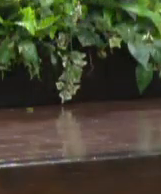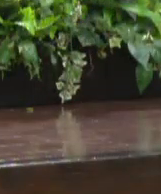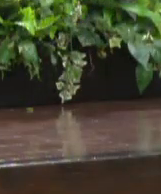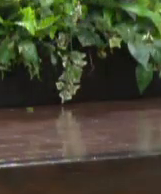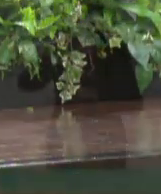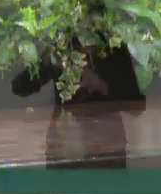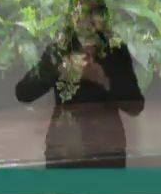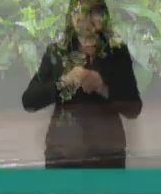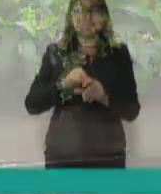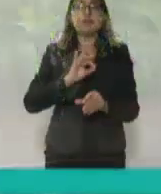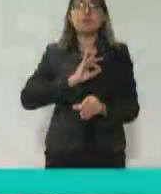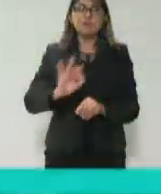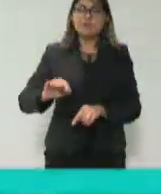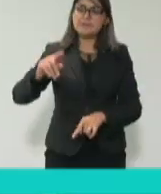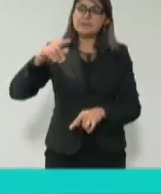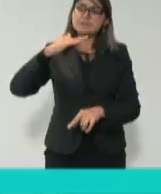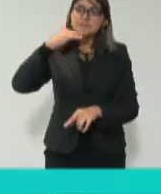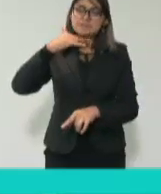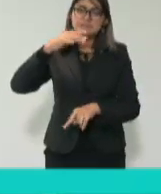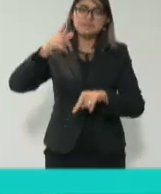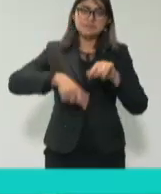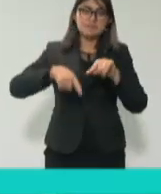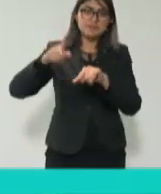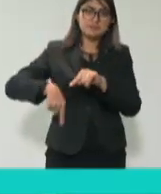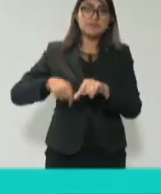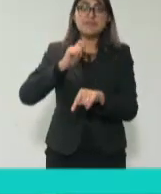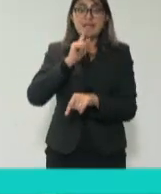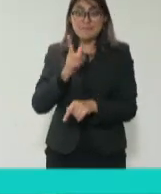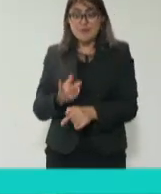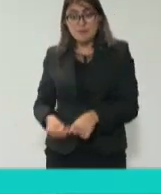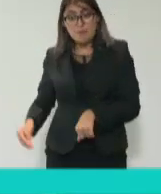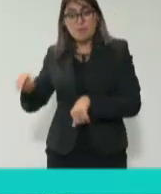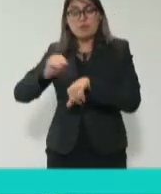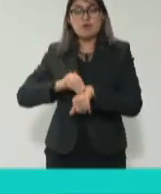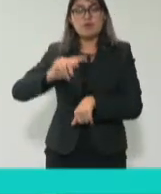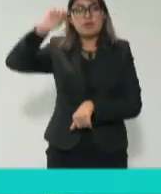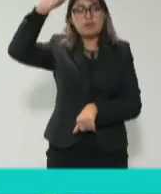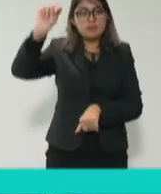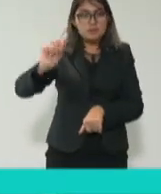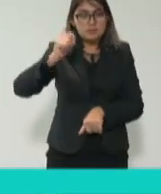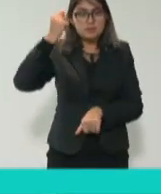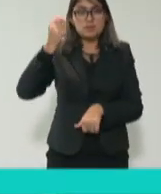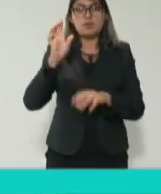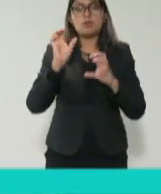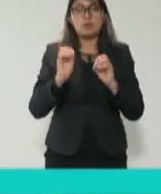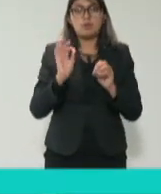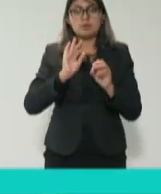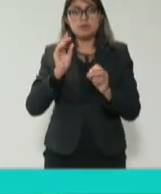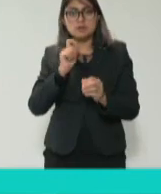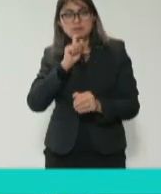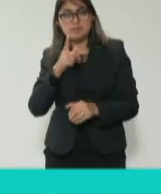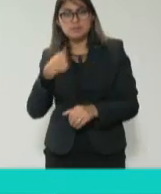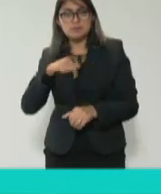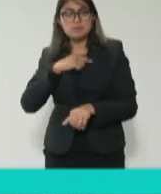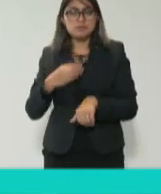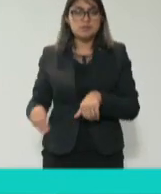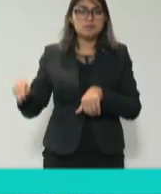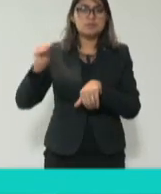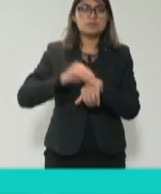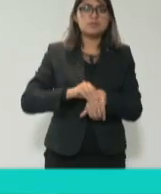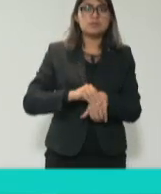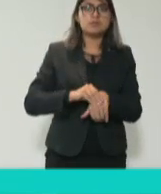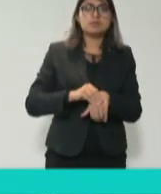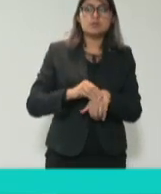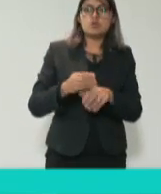de corrupción. Si a esto le agregamos tecnología, le agregamos también el uso de las tecnologías de una